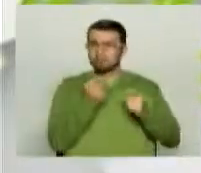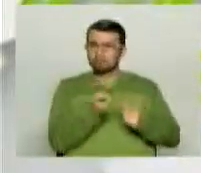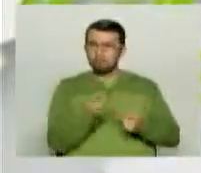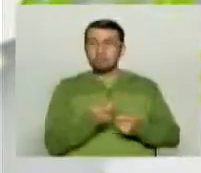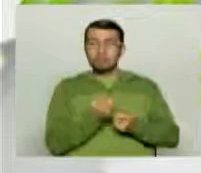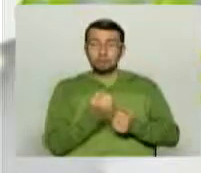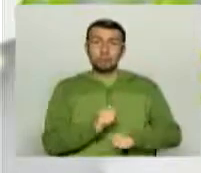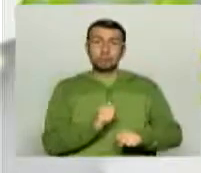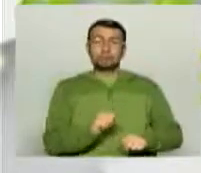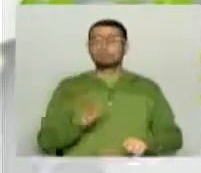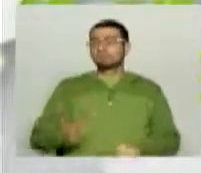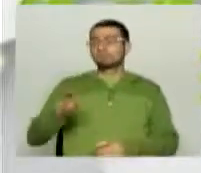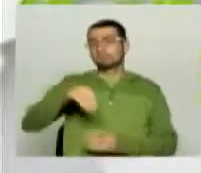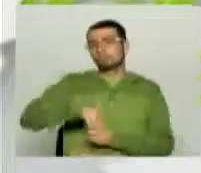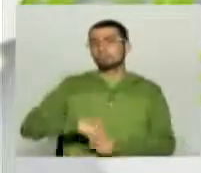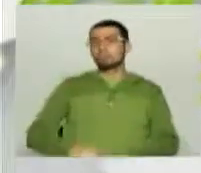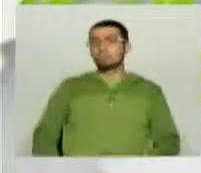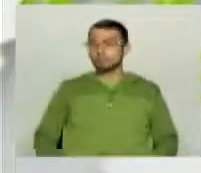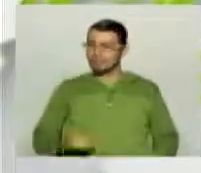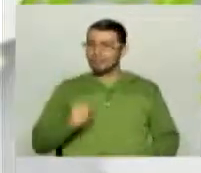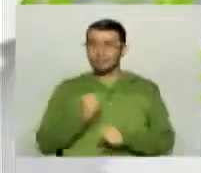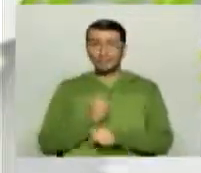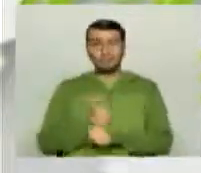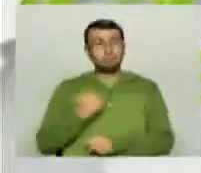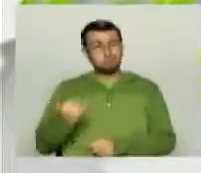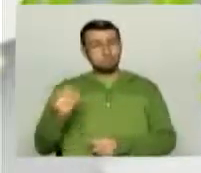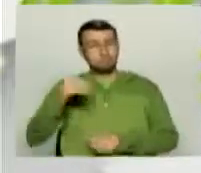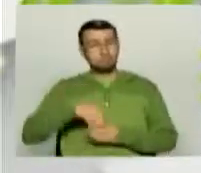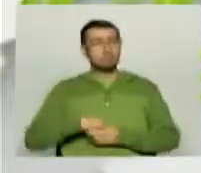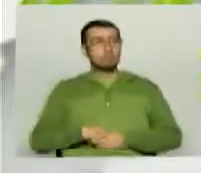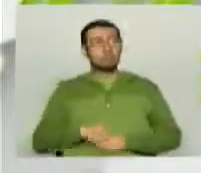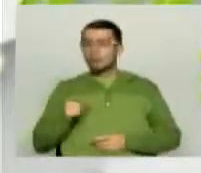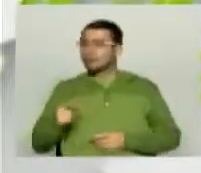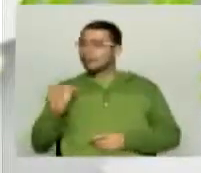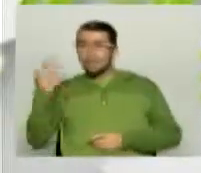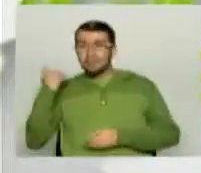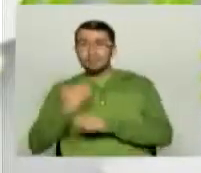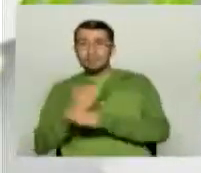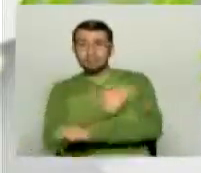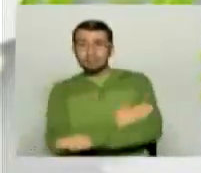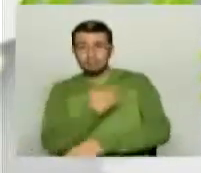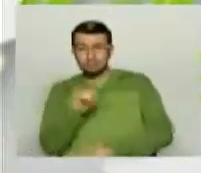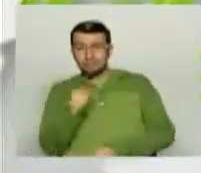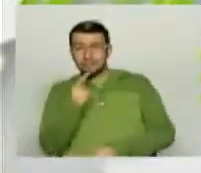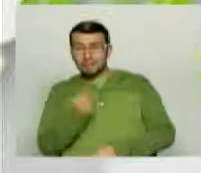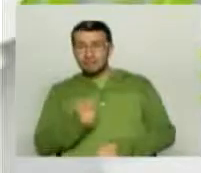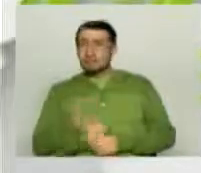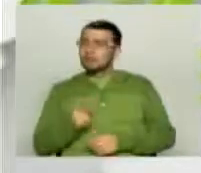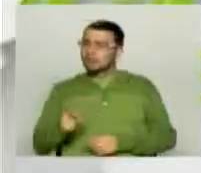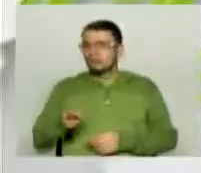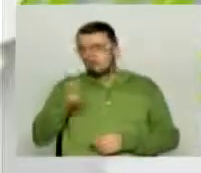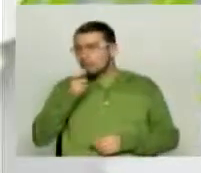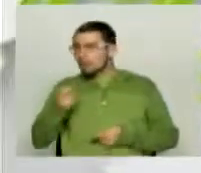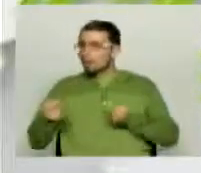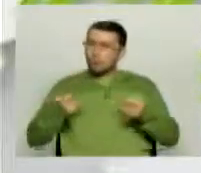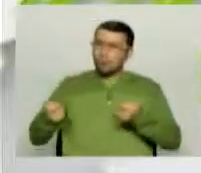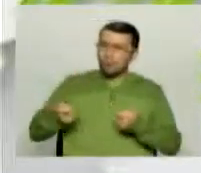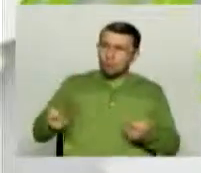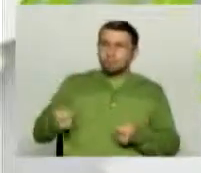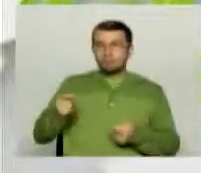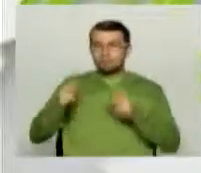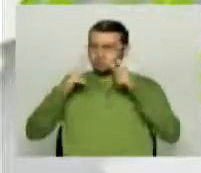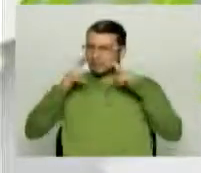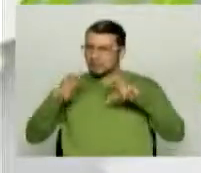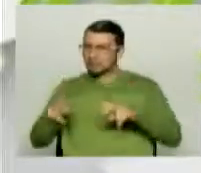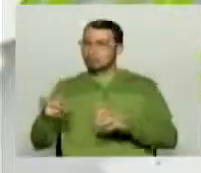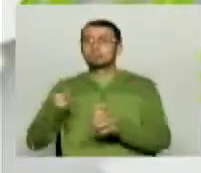procurar salida, el trabajo de campo que les decía anteriormente y de dialogar precisamente con las fuentes, con las personas, un poquito más de investigación.